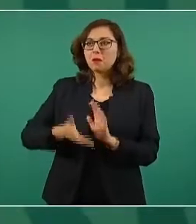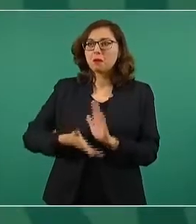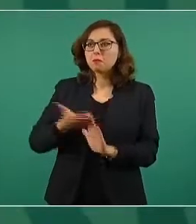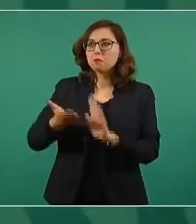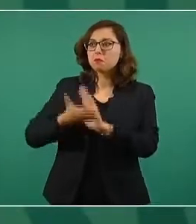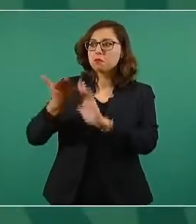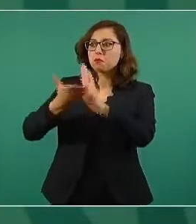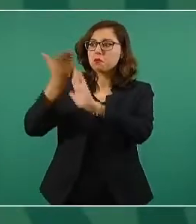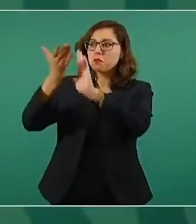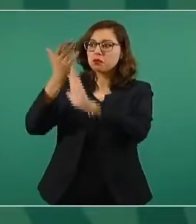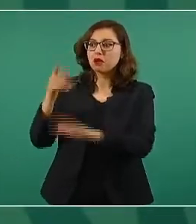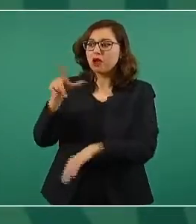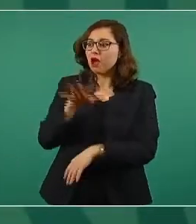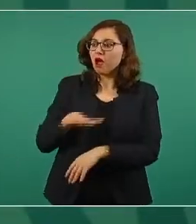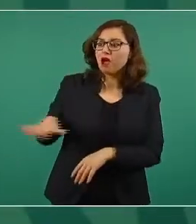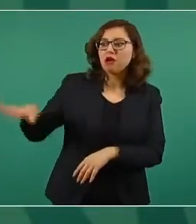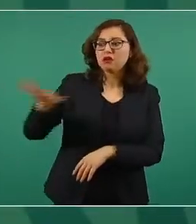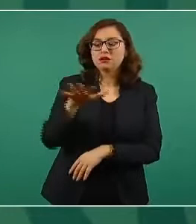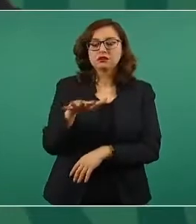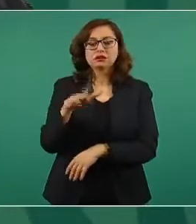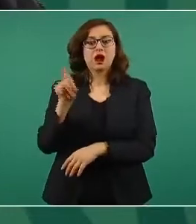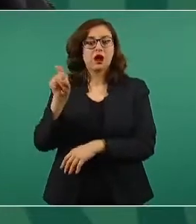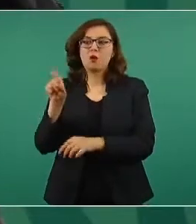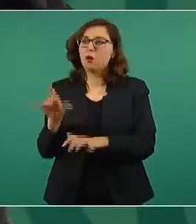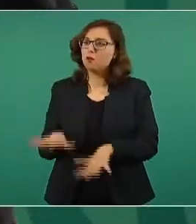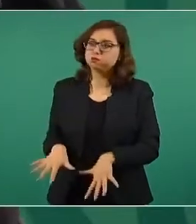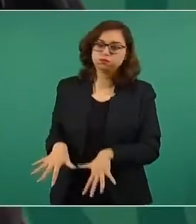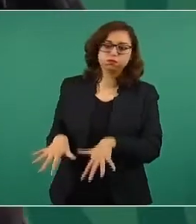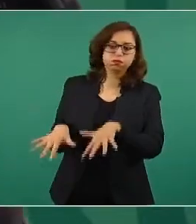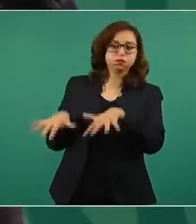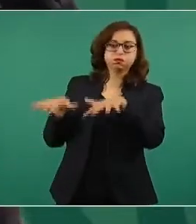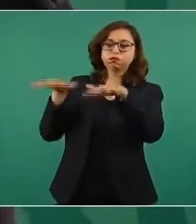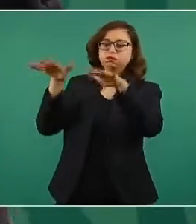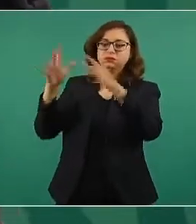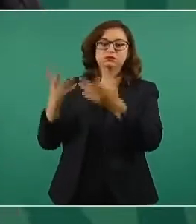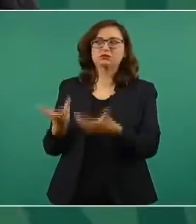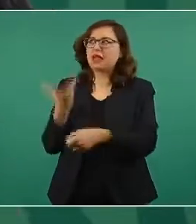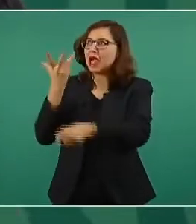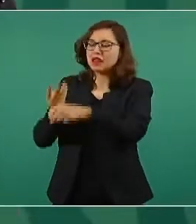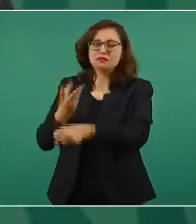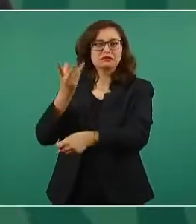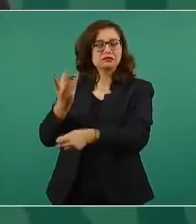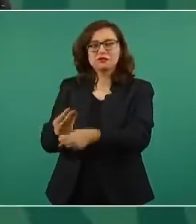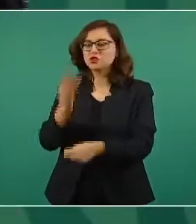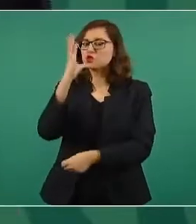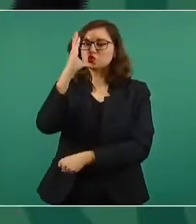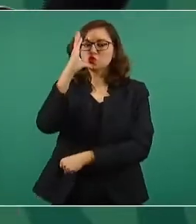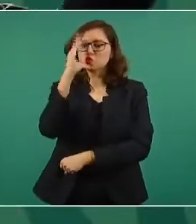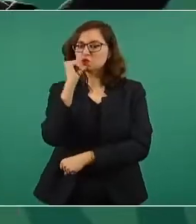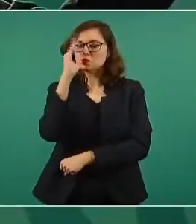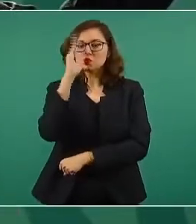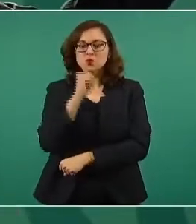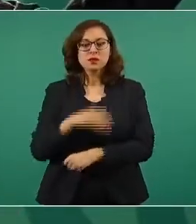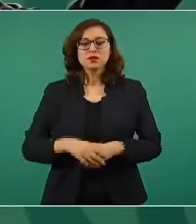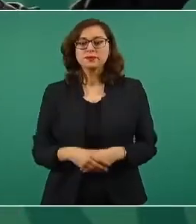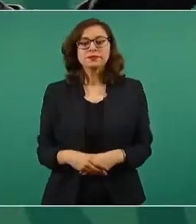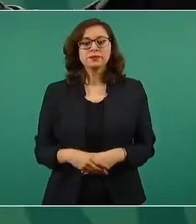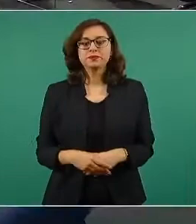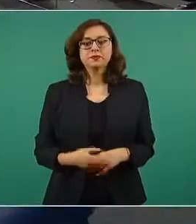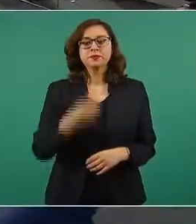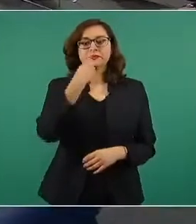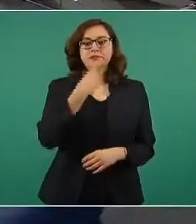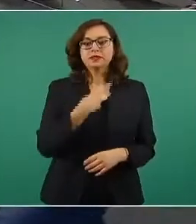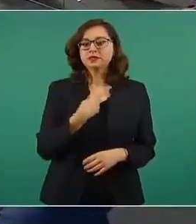lo construyeron en una zona baja, donde se inunda. Entonces, me dice Cuitlago, ya estamos viendo